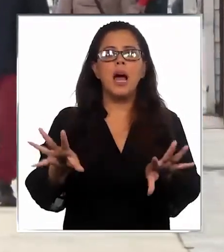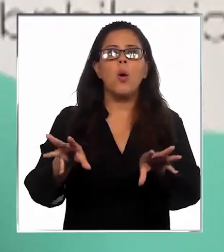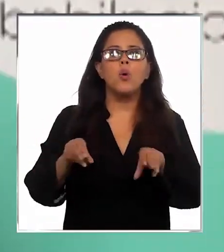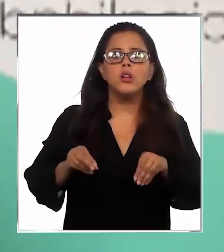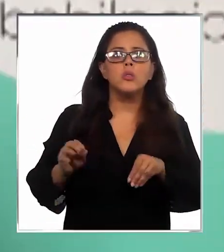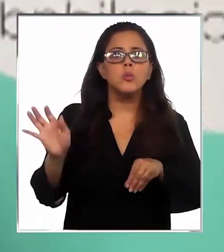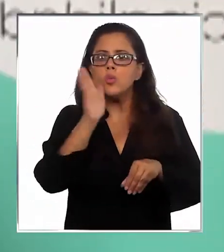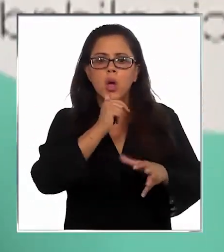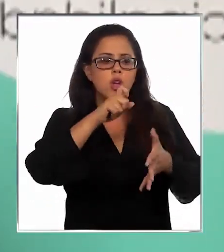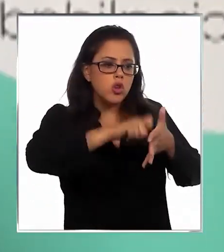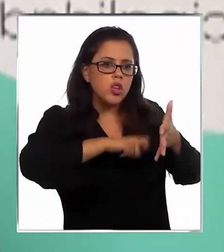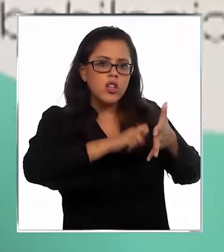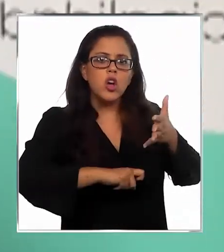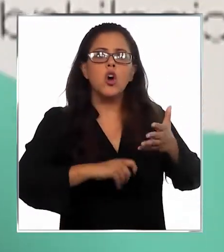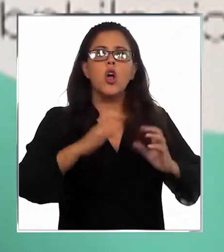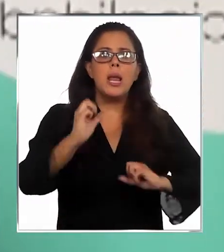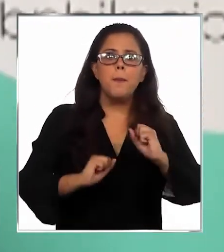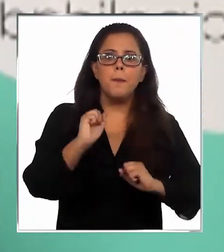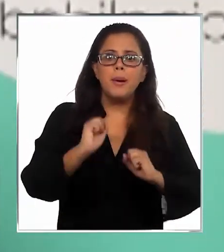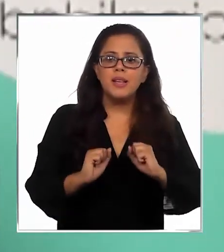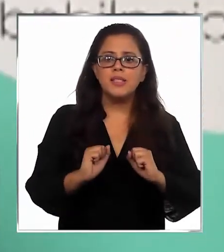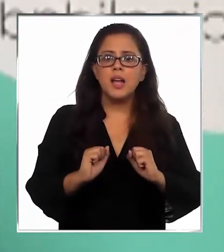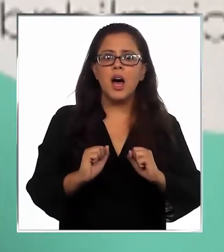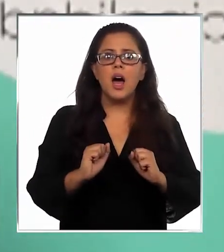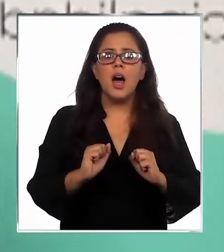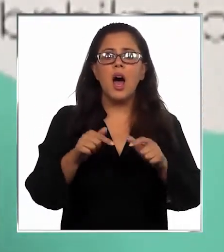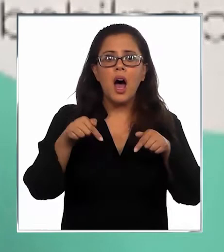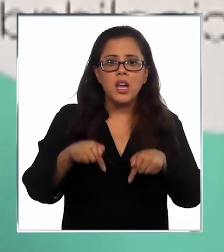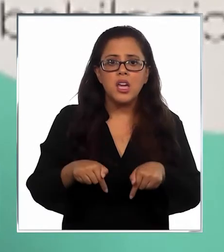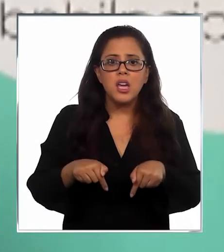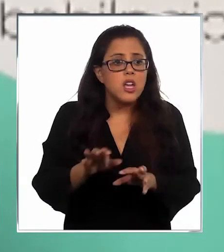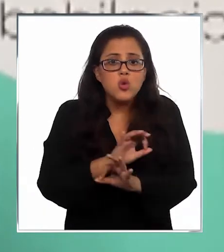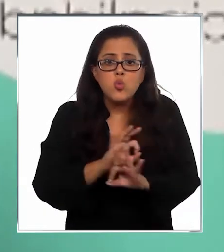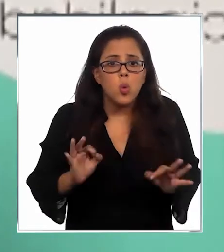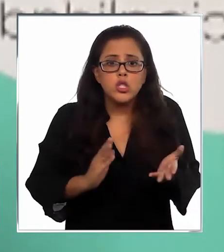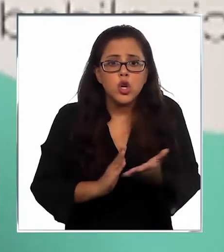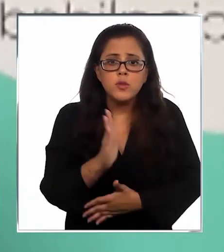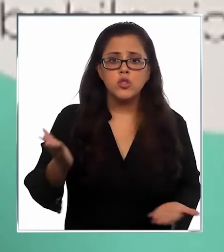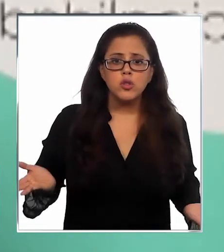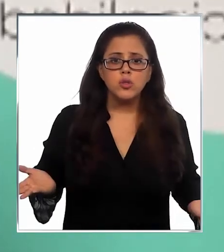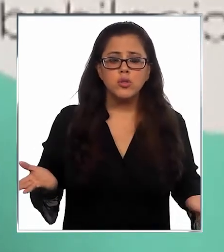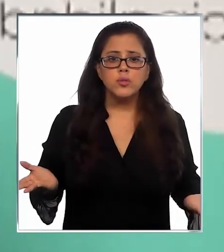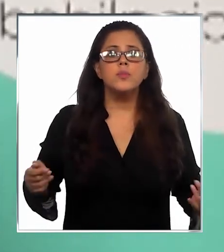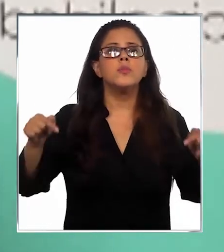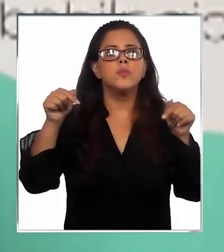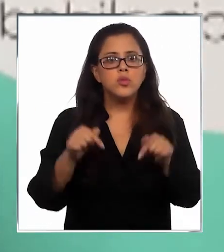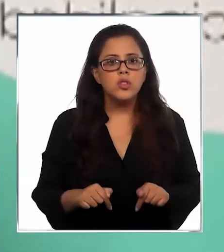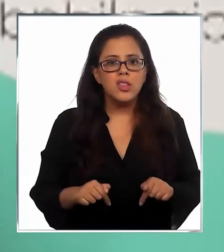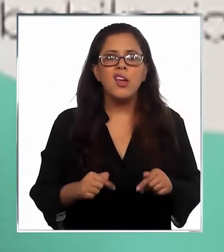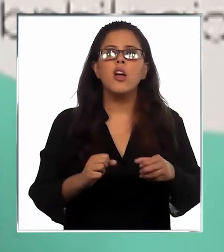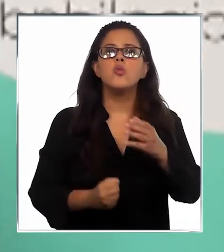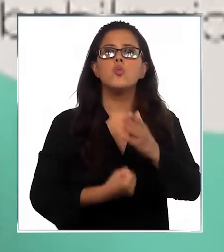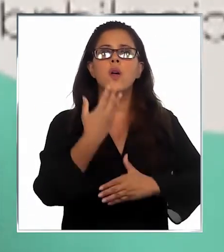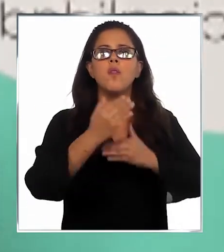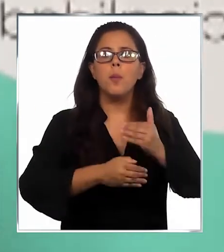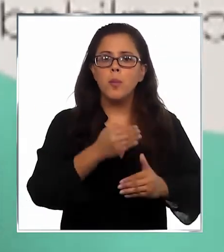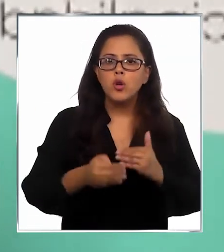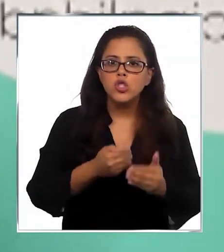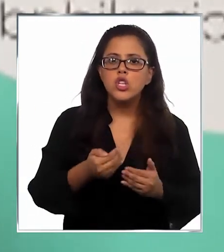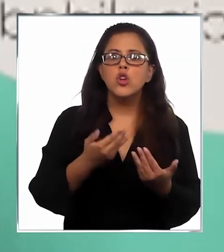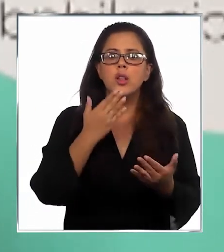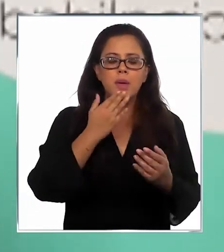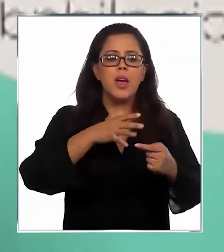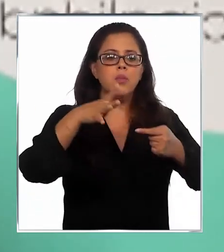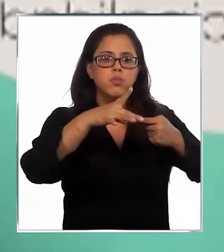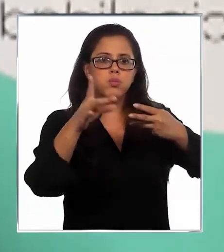contrato con la empresa y telecom en Puerto Natales nunca se inició. Hoy día estamos en un nuevo proceso, estamos licitando nuevamente el